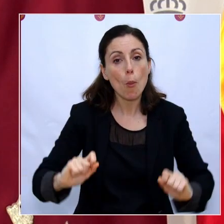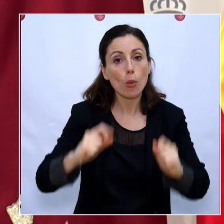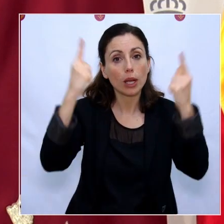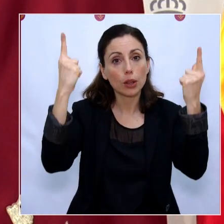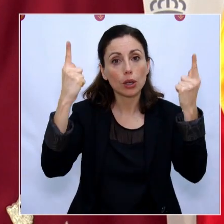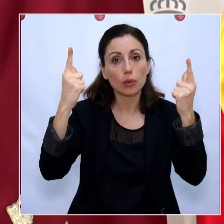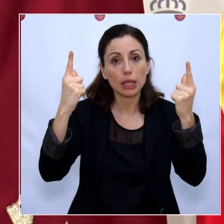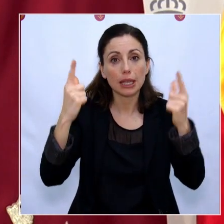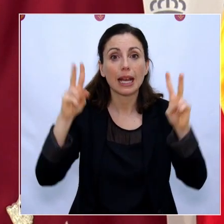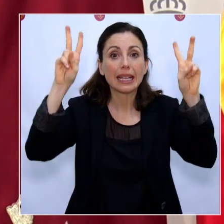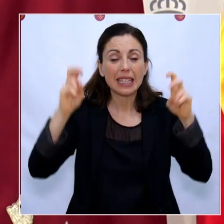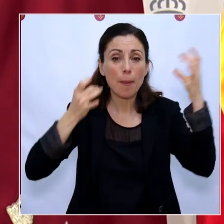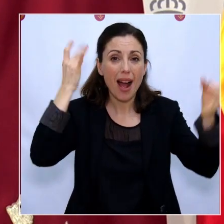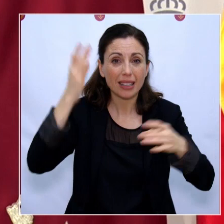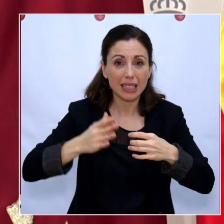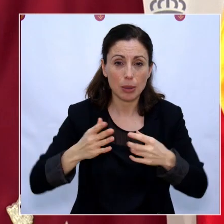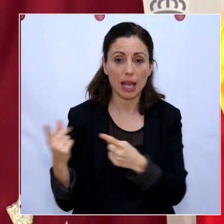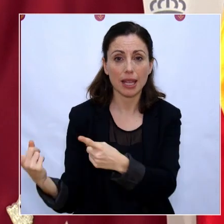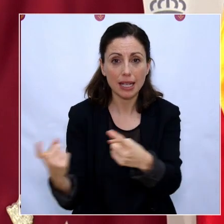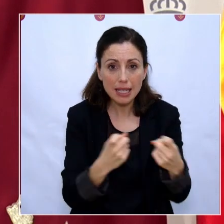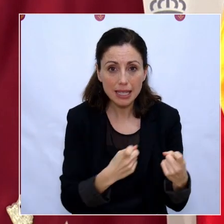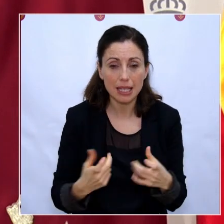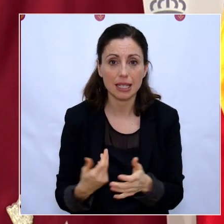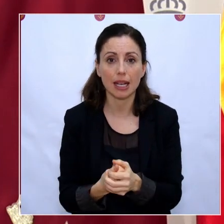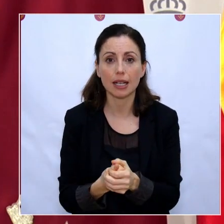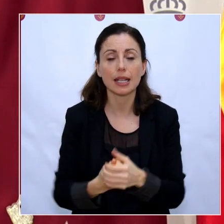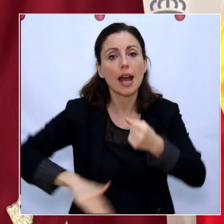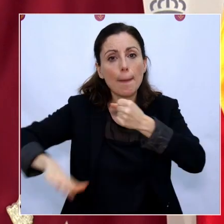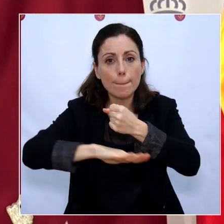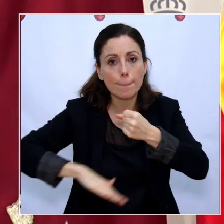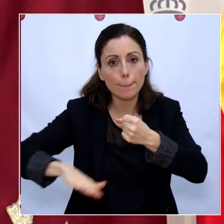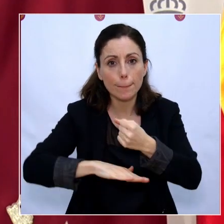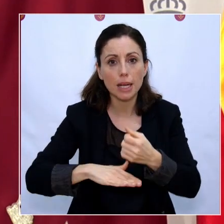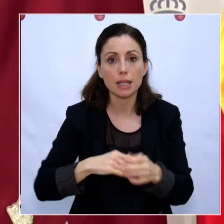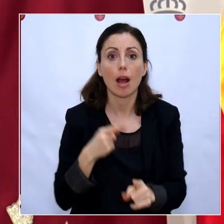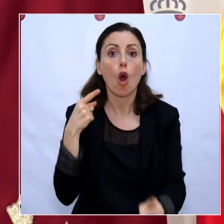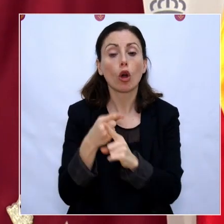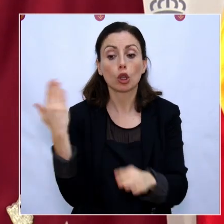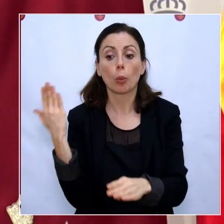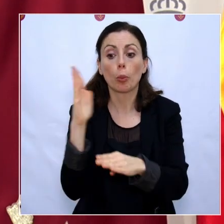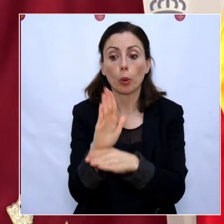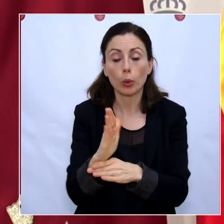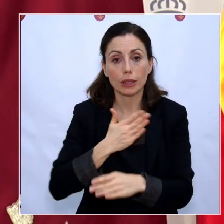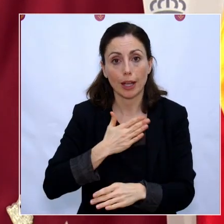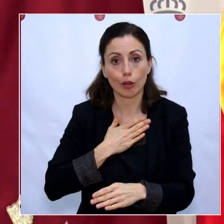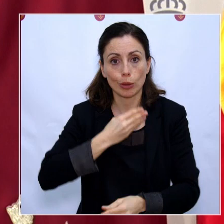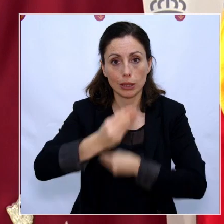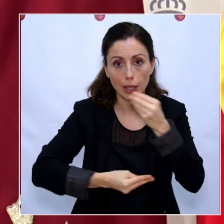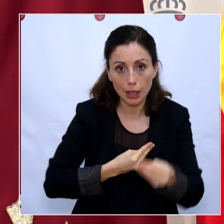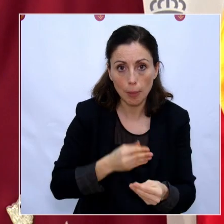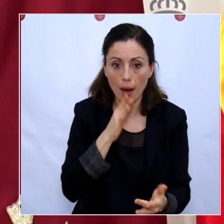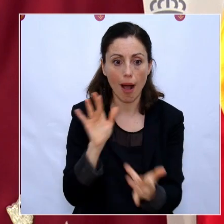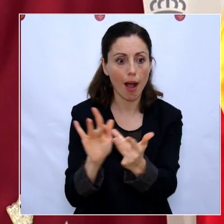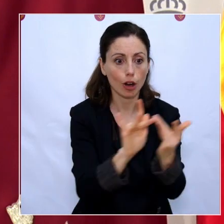las actividades esenciales, para poder hacer nuestras propuestas, para poder también comunicarlos al sector productivo de nuestras comunidades